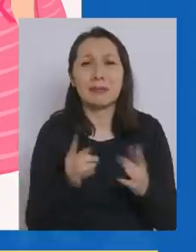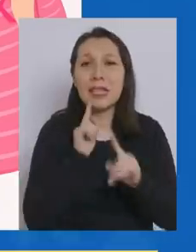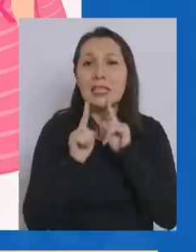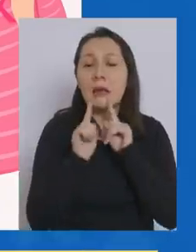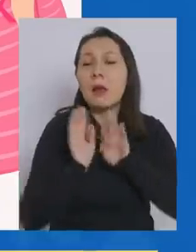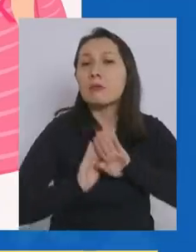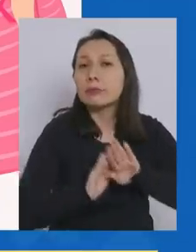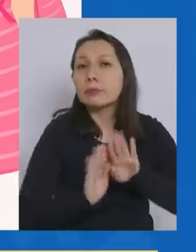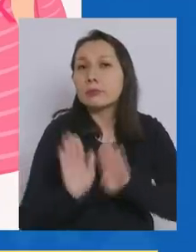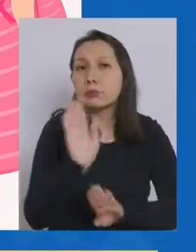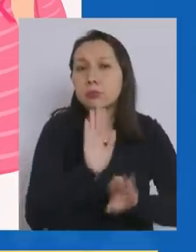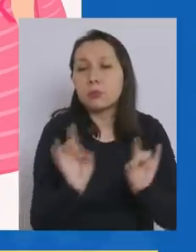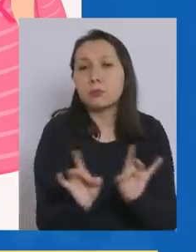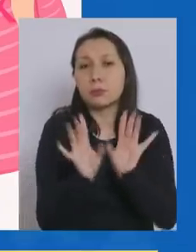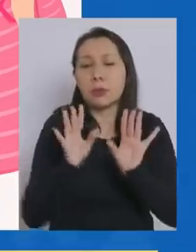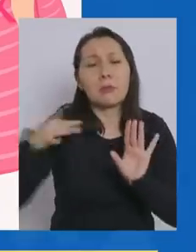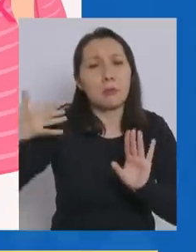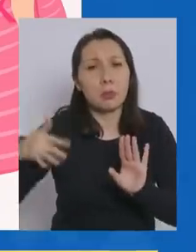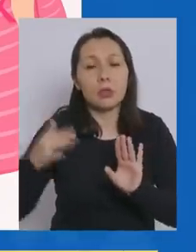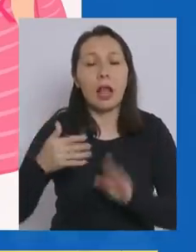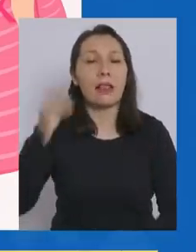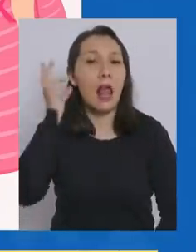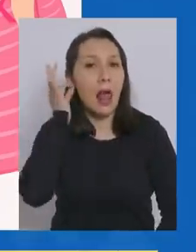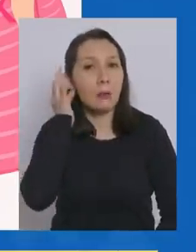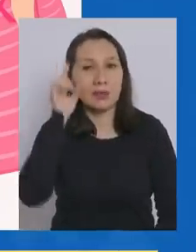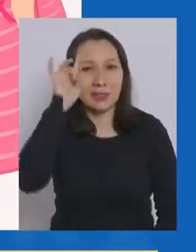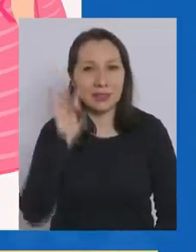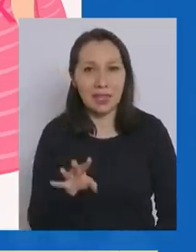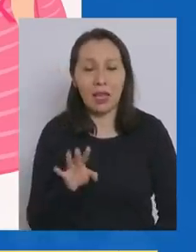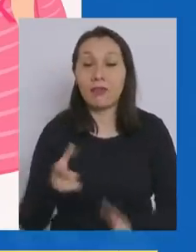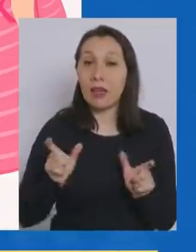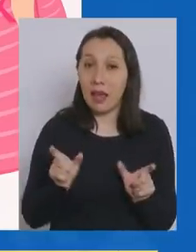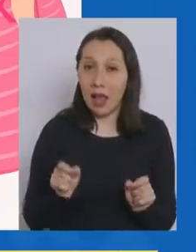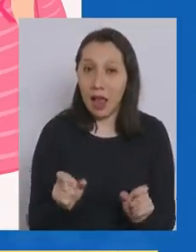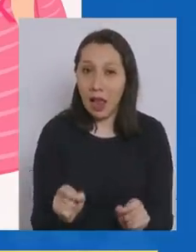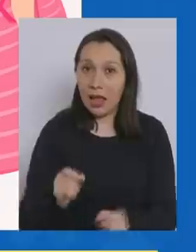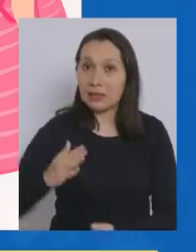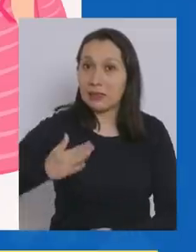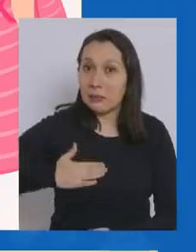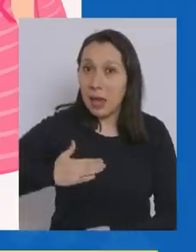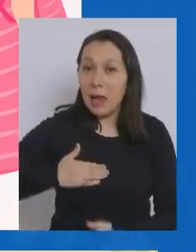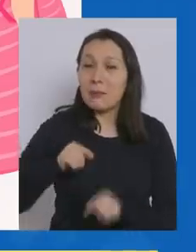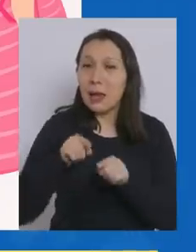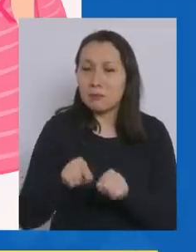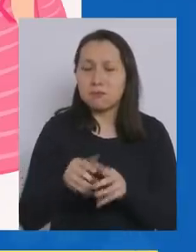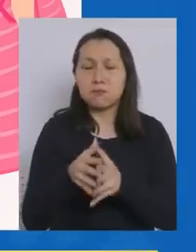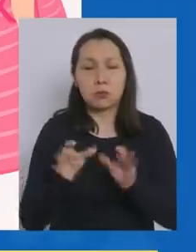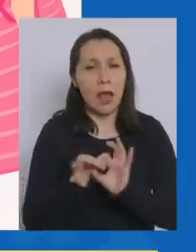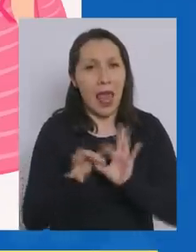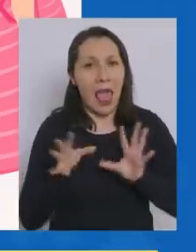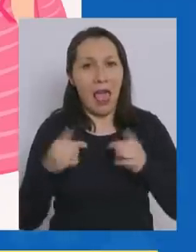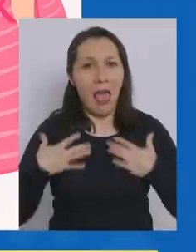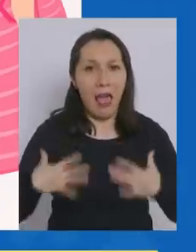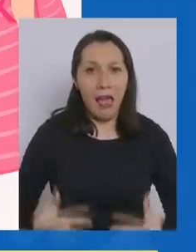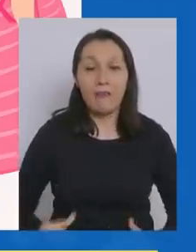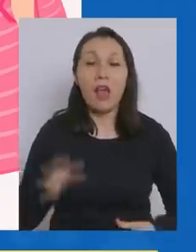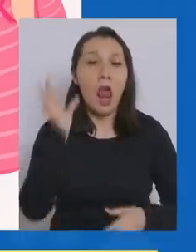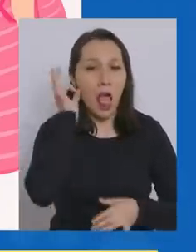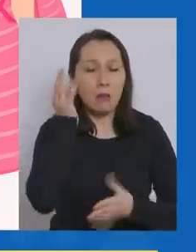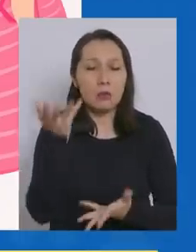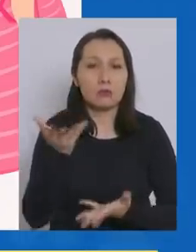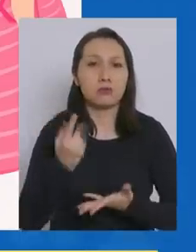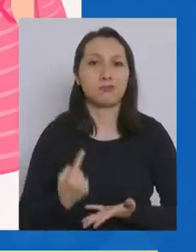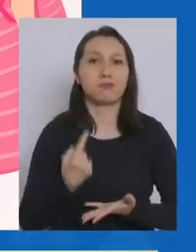preventivo, que es fundamental en las mujeres porque sabemos que el cáncer de mama es uno de los cánceres más graves que tenemos las mujeres